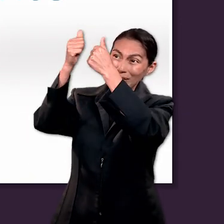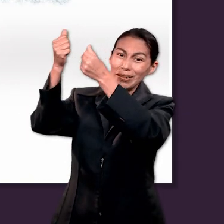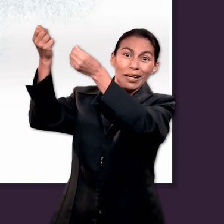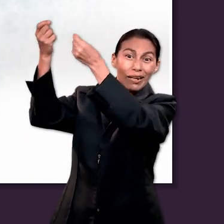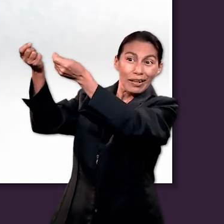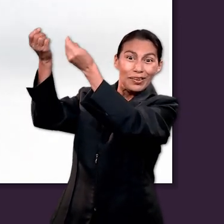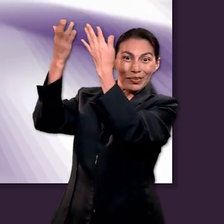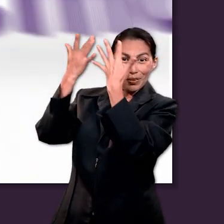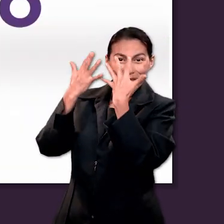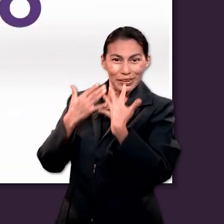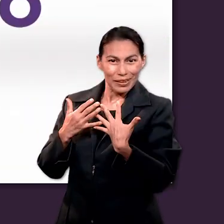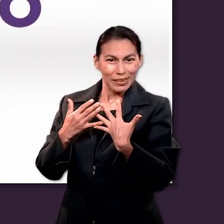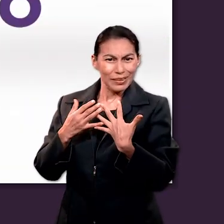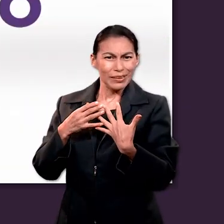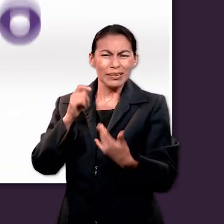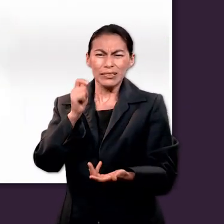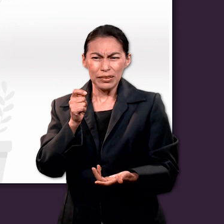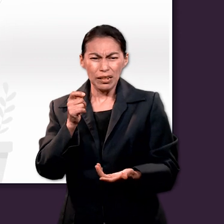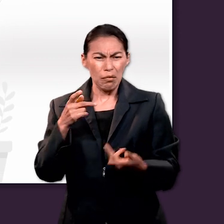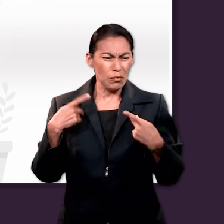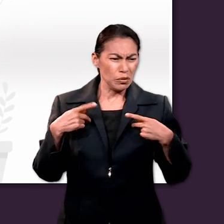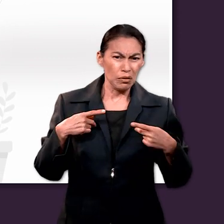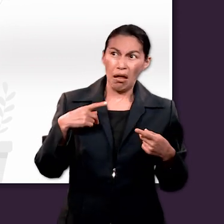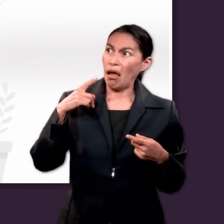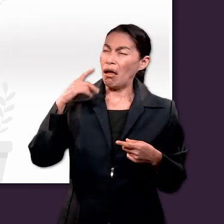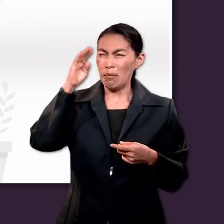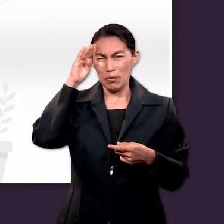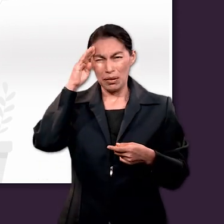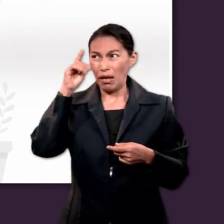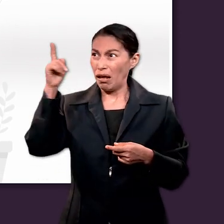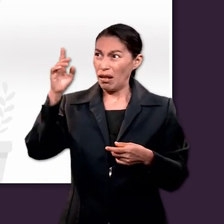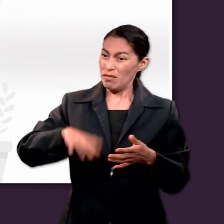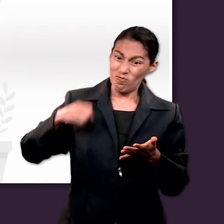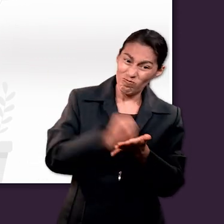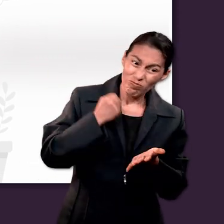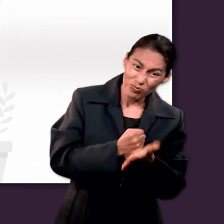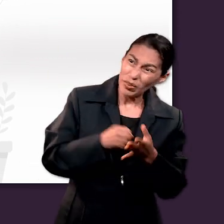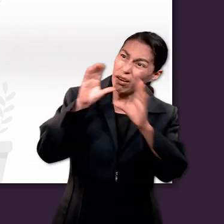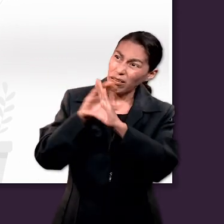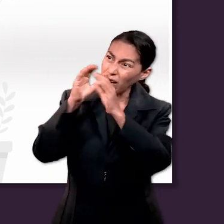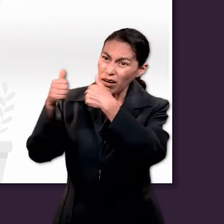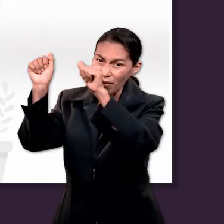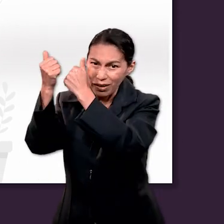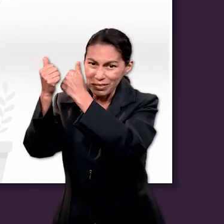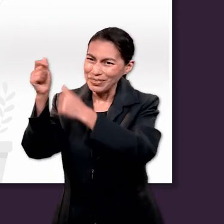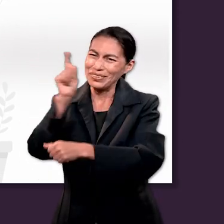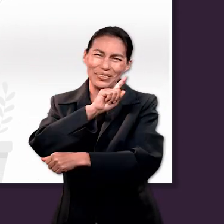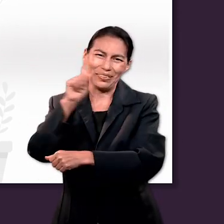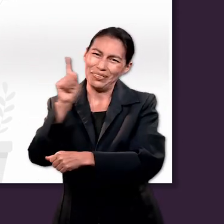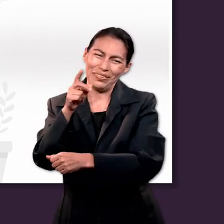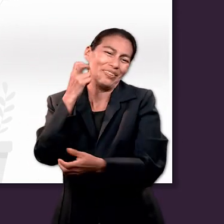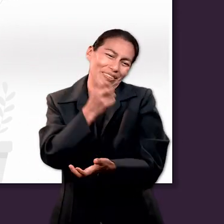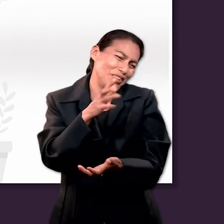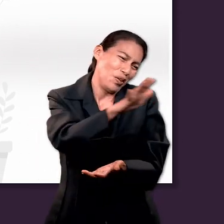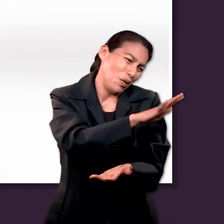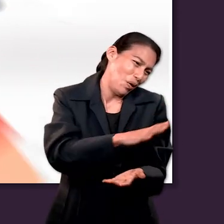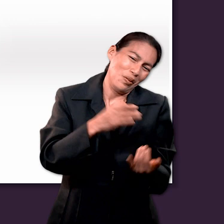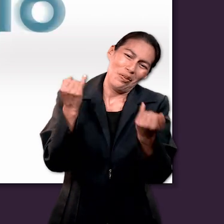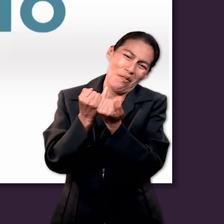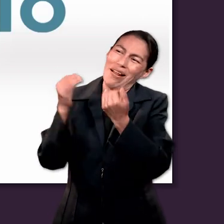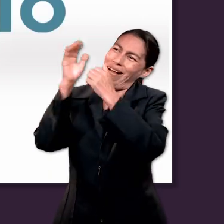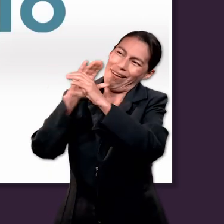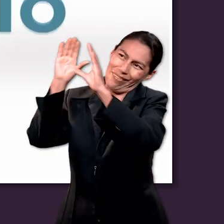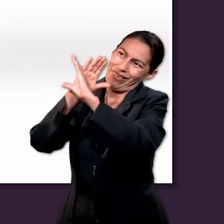alabanza, Dios mismo. Tener esa noción no significa que Dios fuerce o nos programe para cantarle alabanzas.